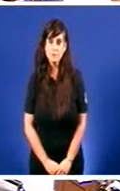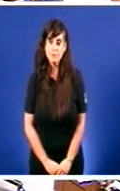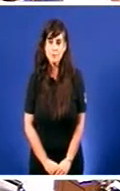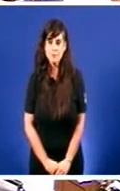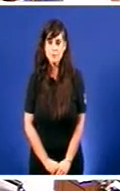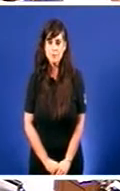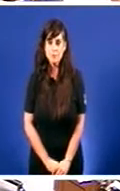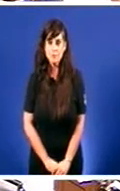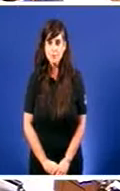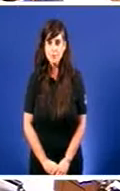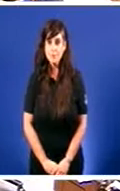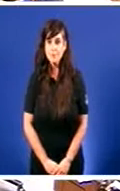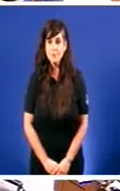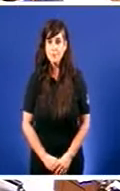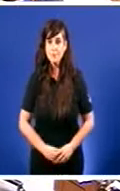Abertura